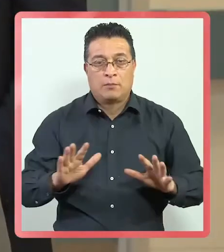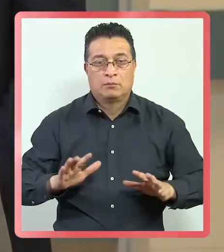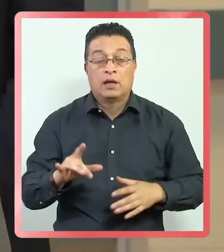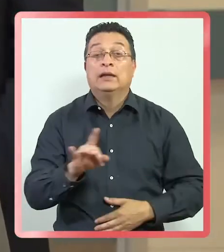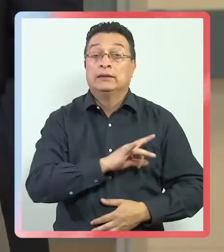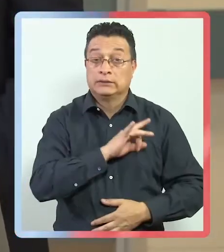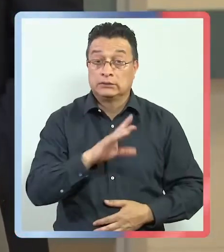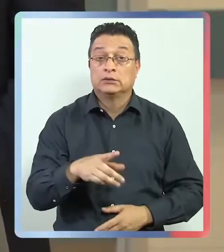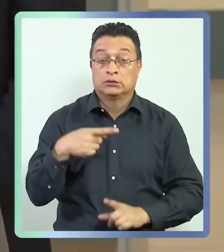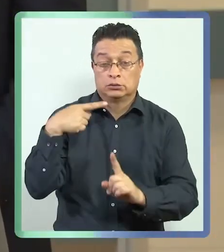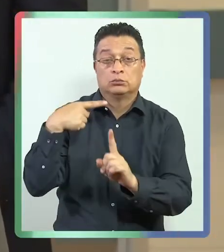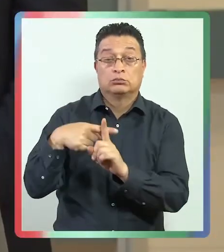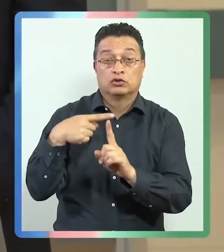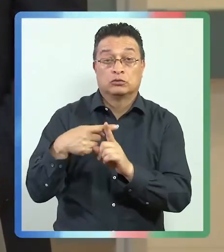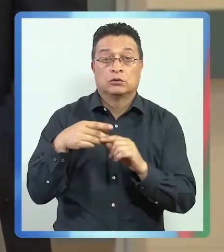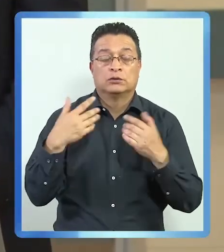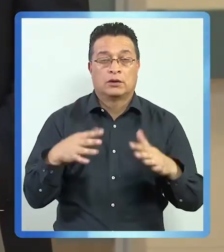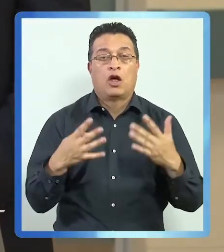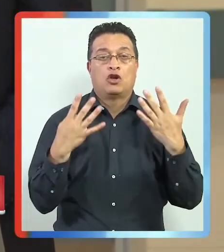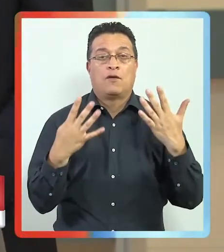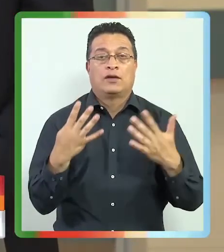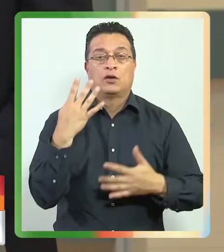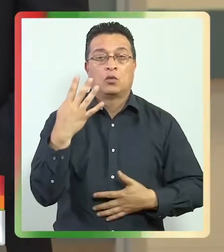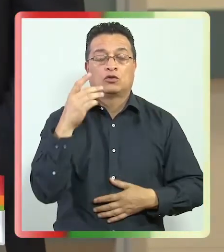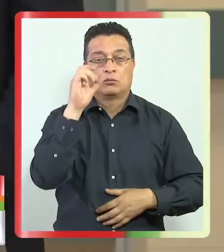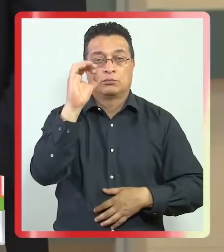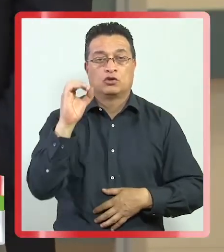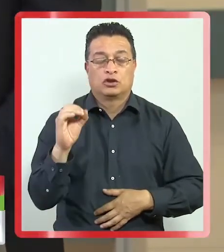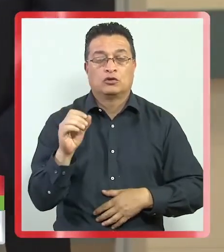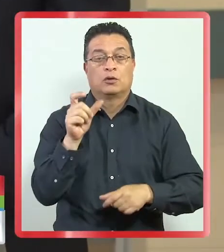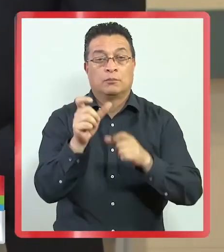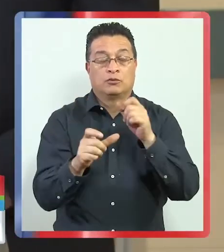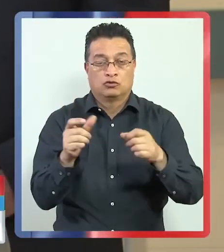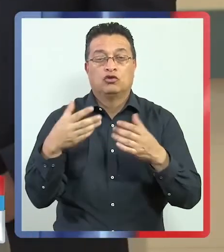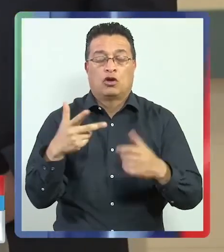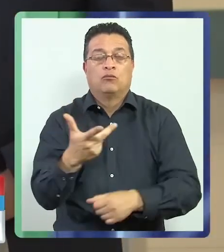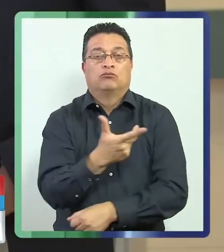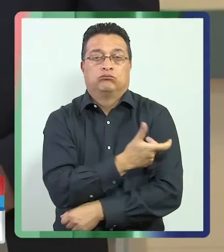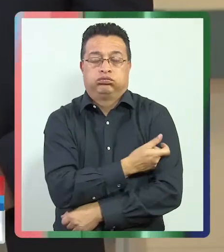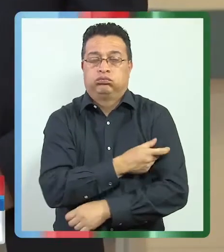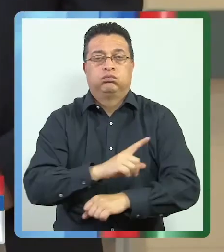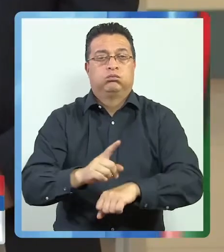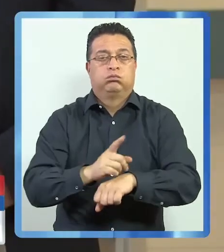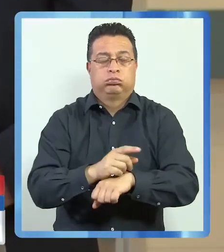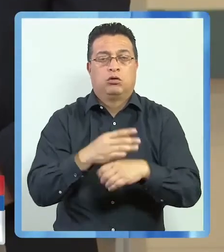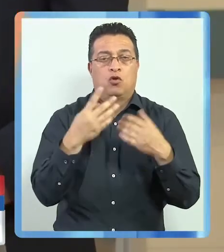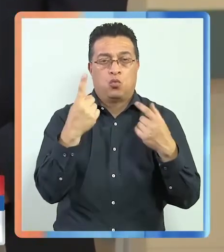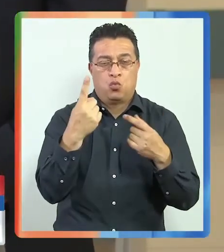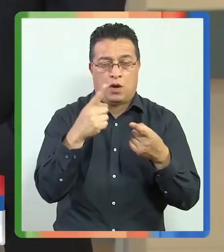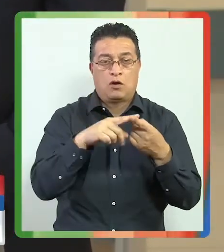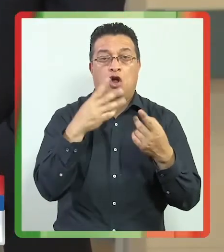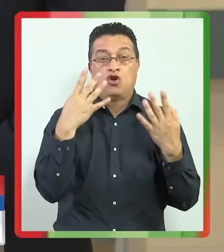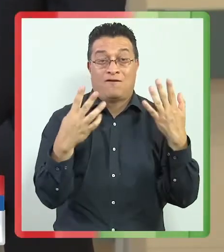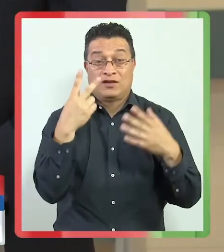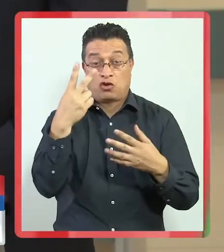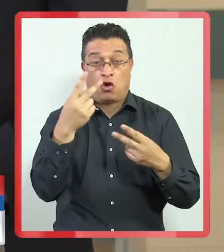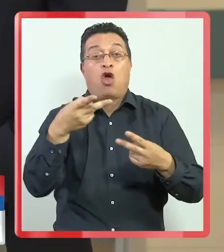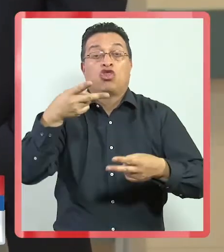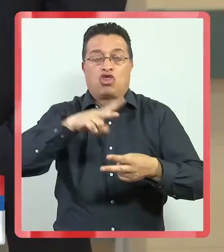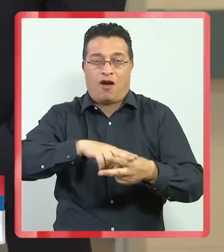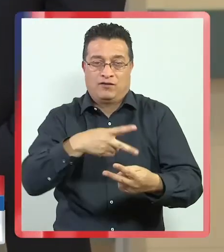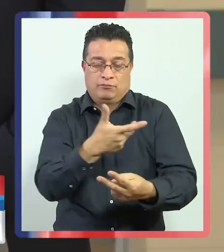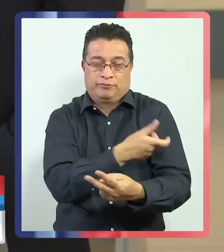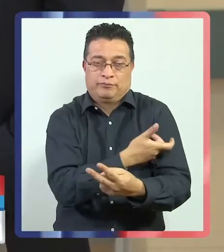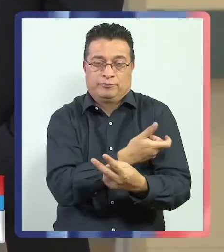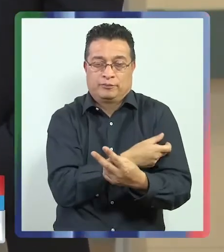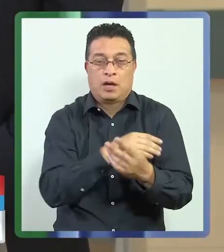la ventaja de que nosotros tenemos el 94% de la población vacunada con una dosis, el 92% de la población vacunada con dos dosis